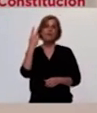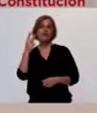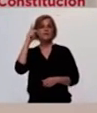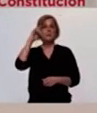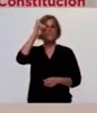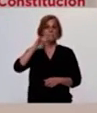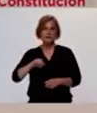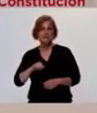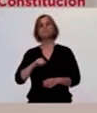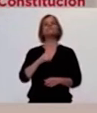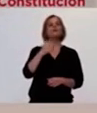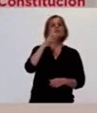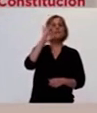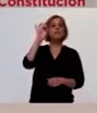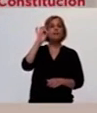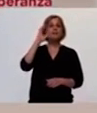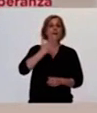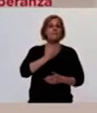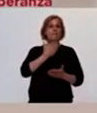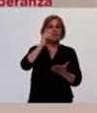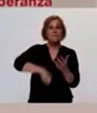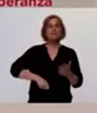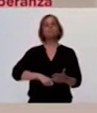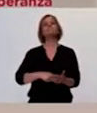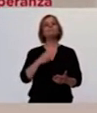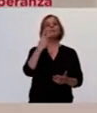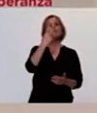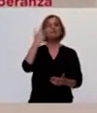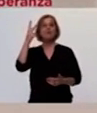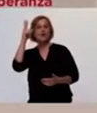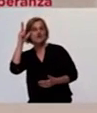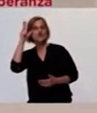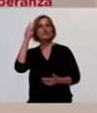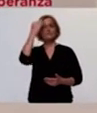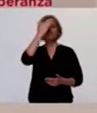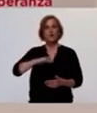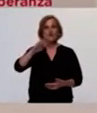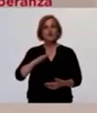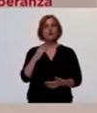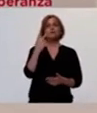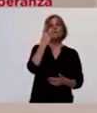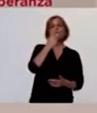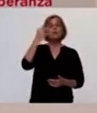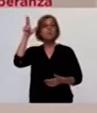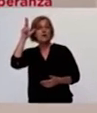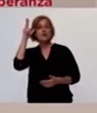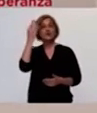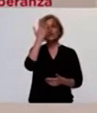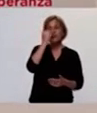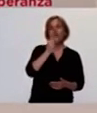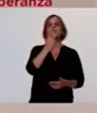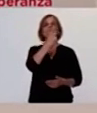Firmat, 28 en Villa Constitución, 22 en San Lorenzo, 21 en Rafaela,